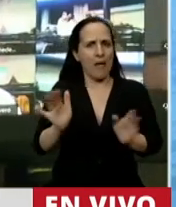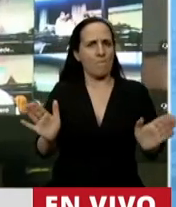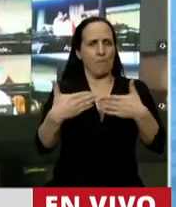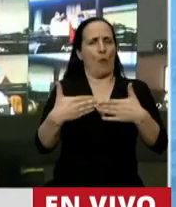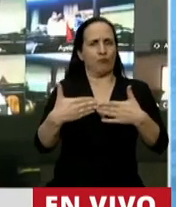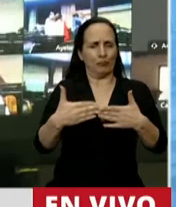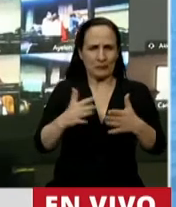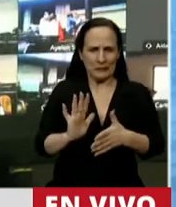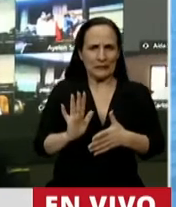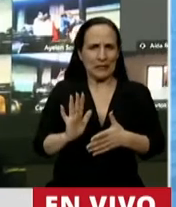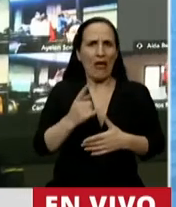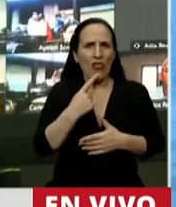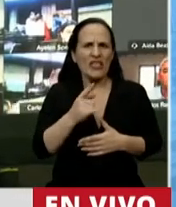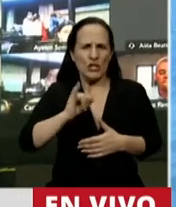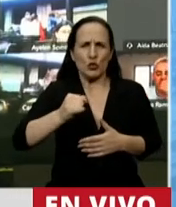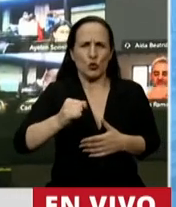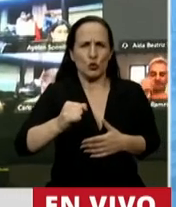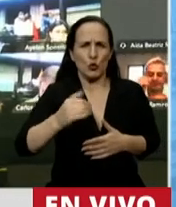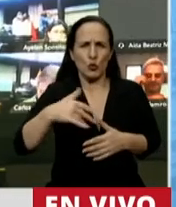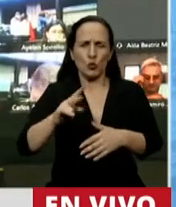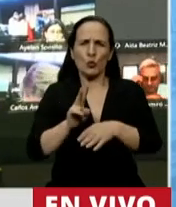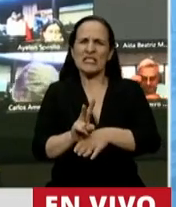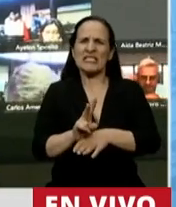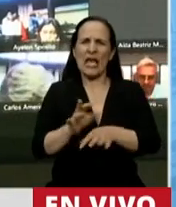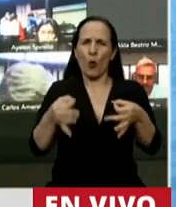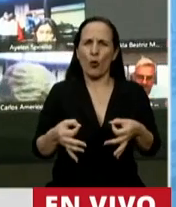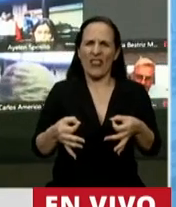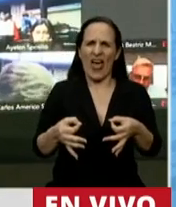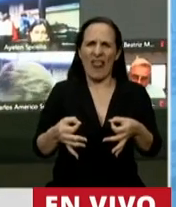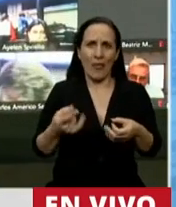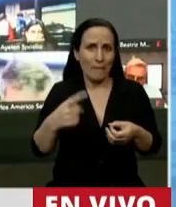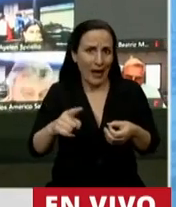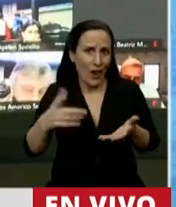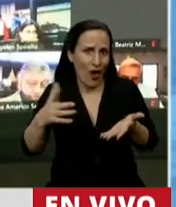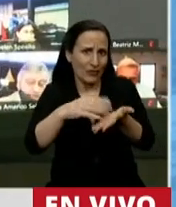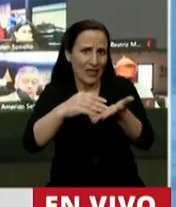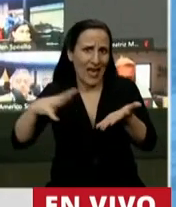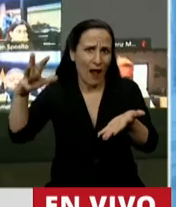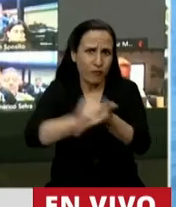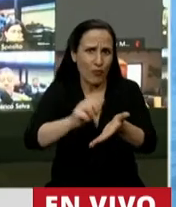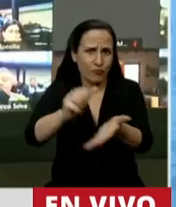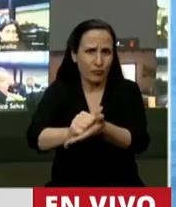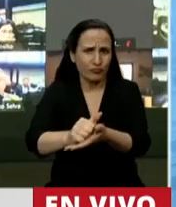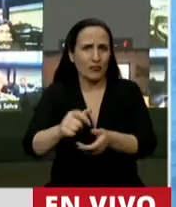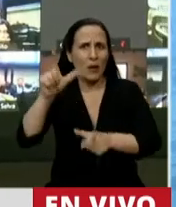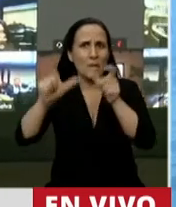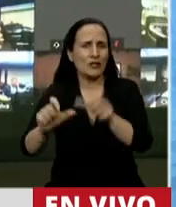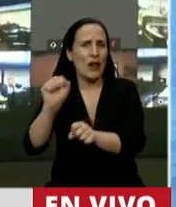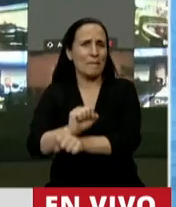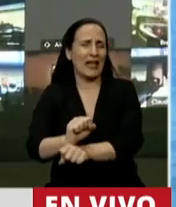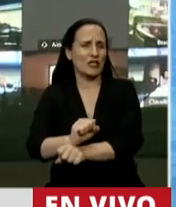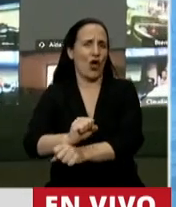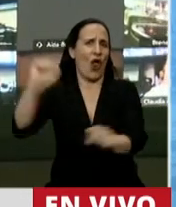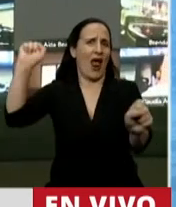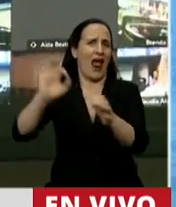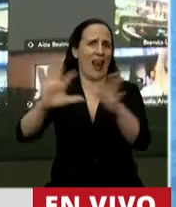Prometen y dicen que van a mejorar la seguridad y tenemos usurpaciones y todavía siguen liberando presos. Dicen que